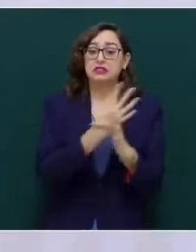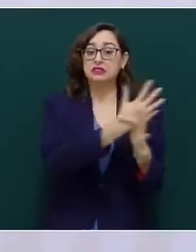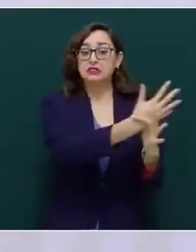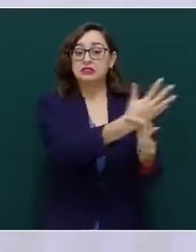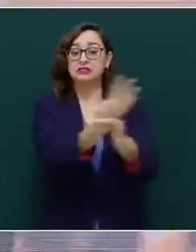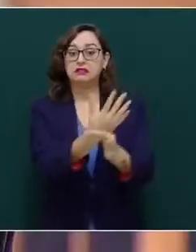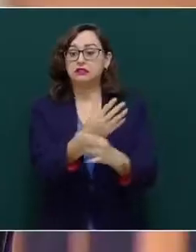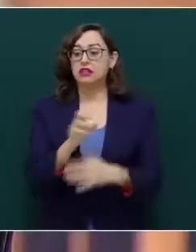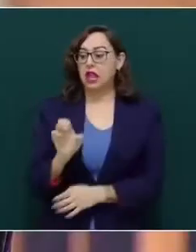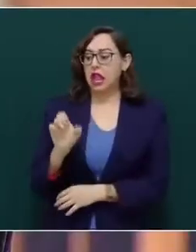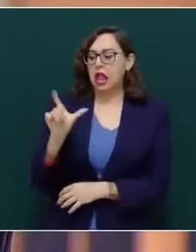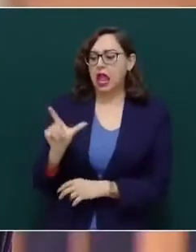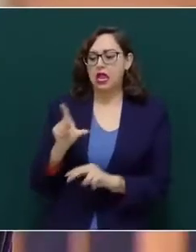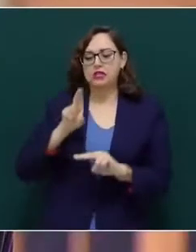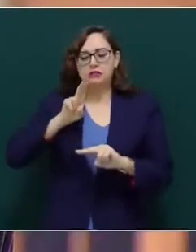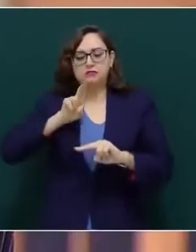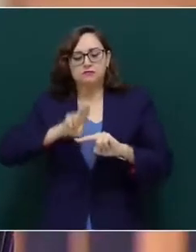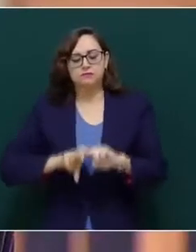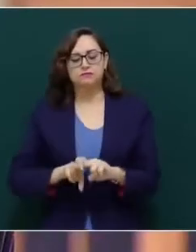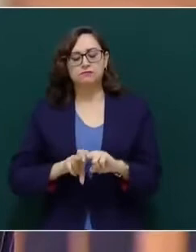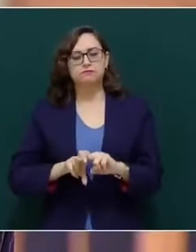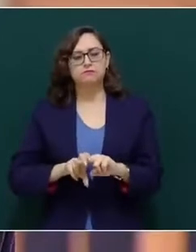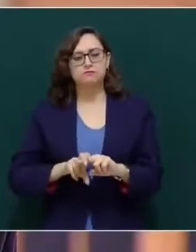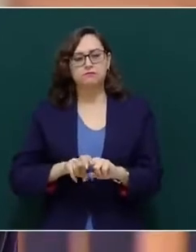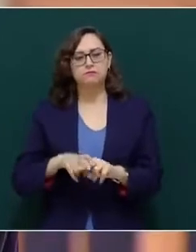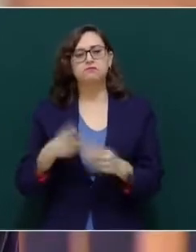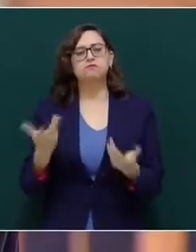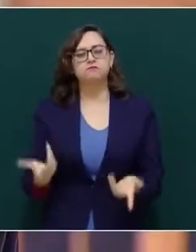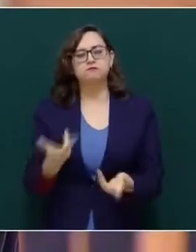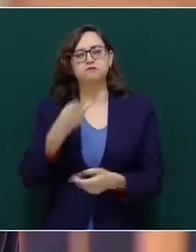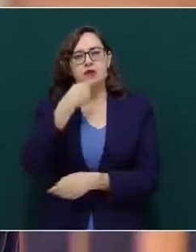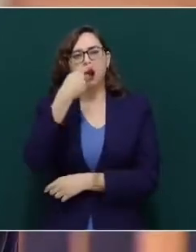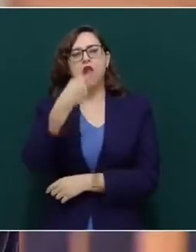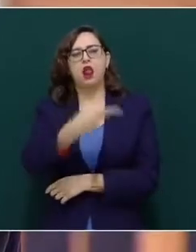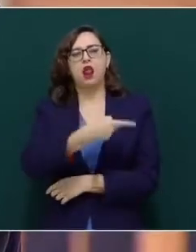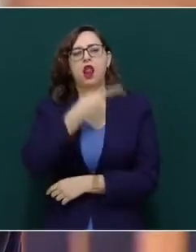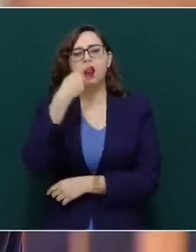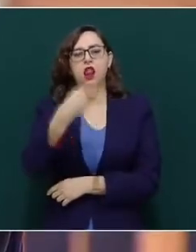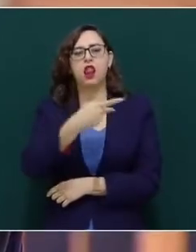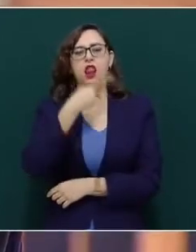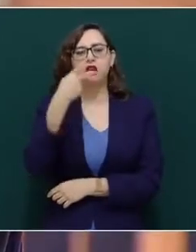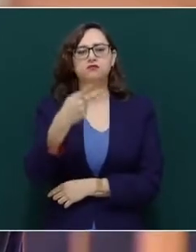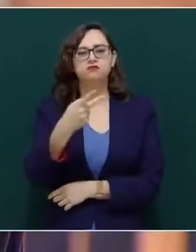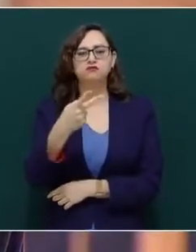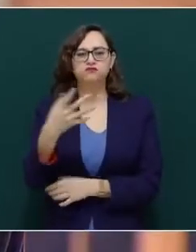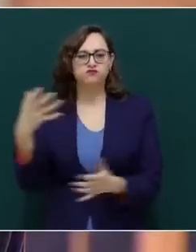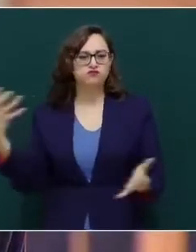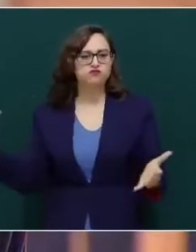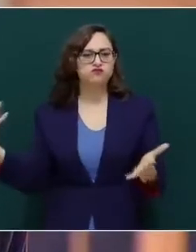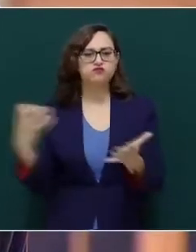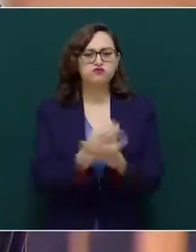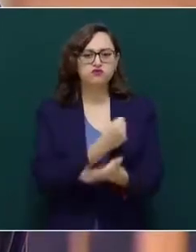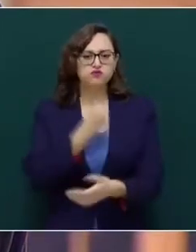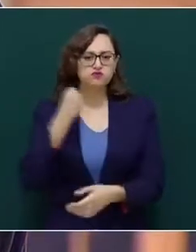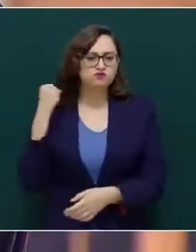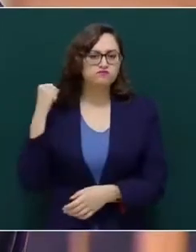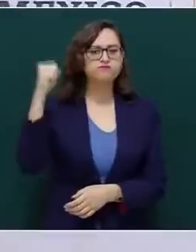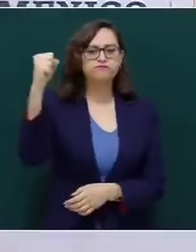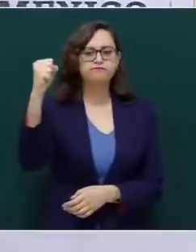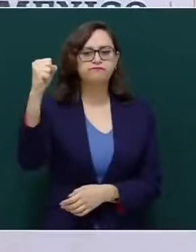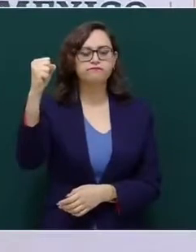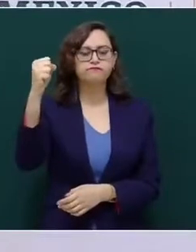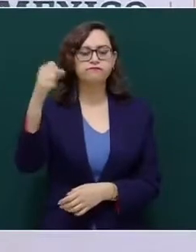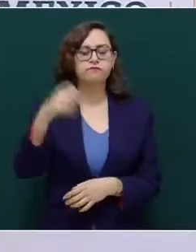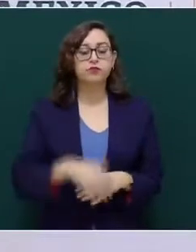estaba sentado, surgió la famosa exclamación, triunfar. Esta